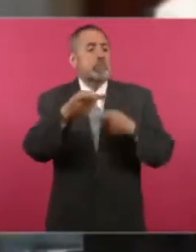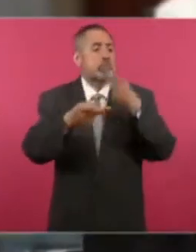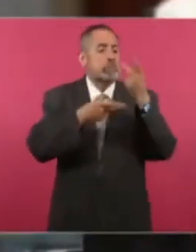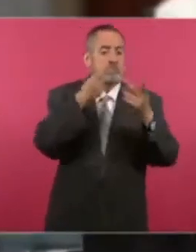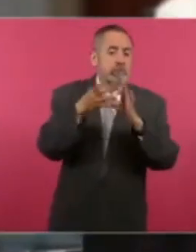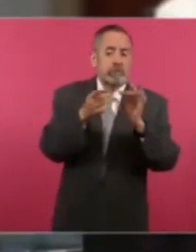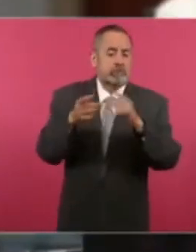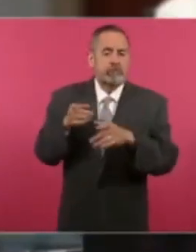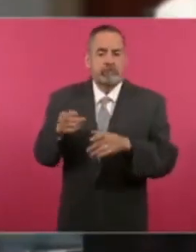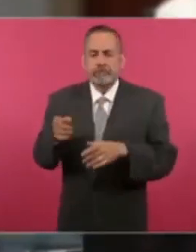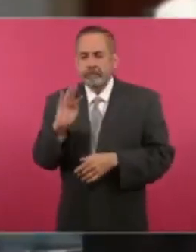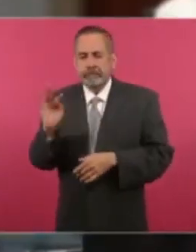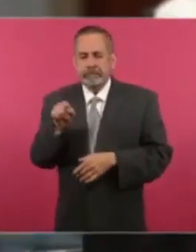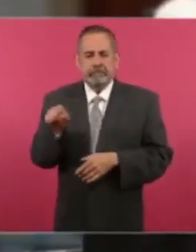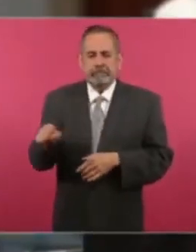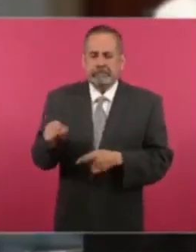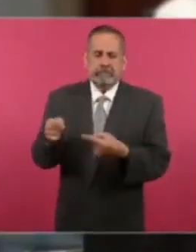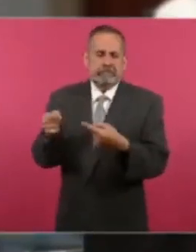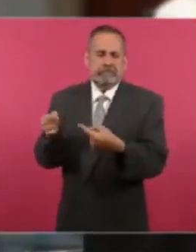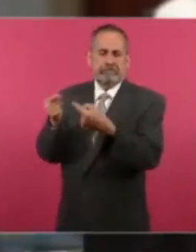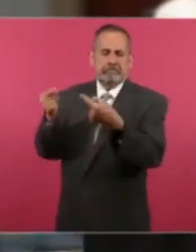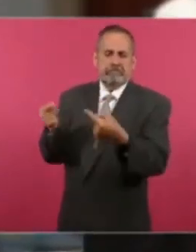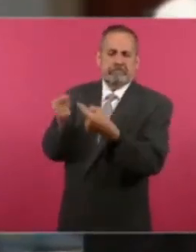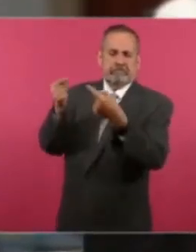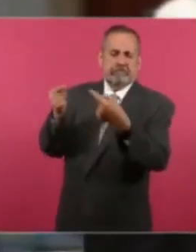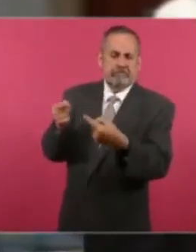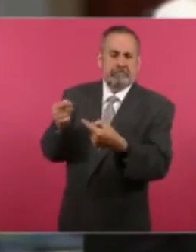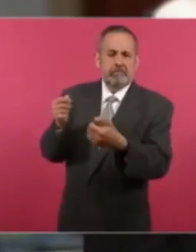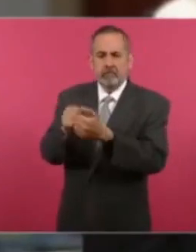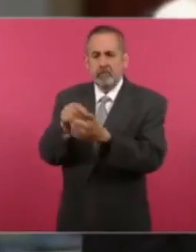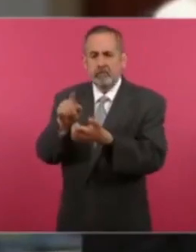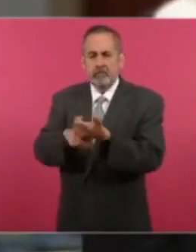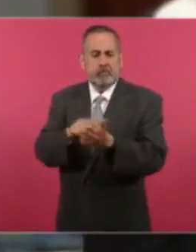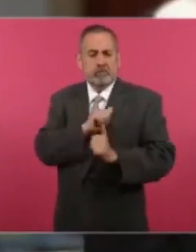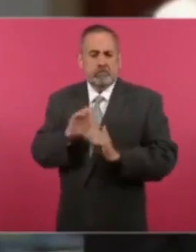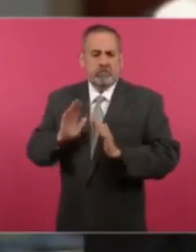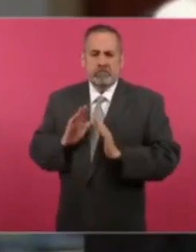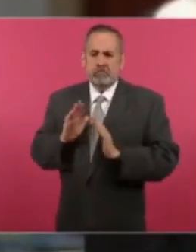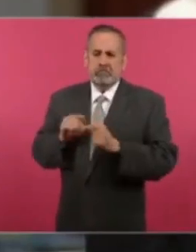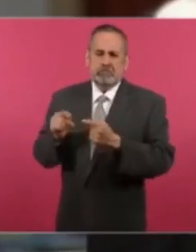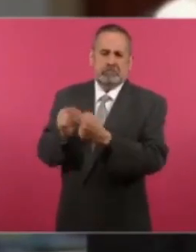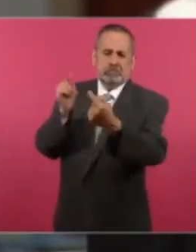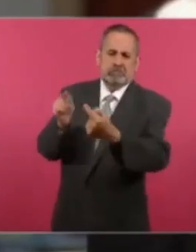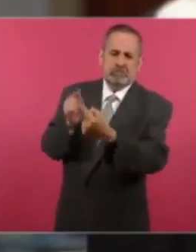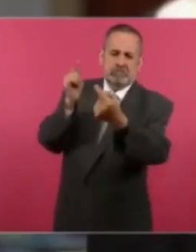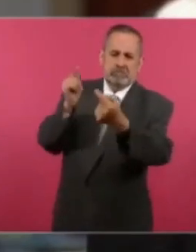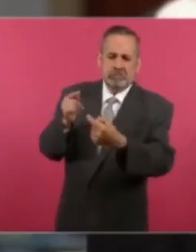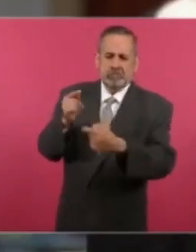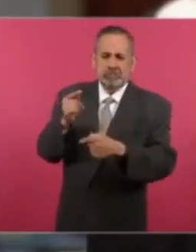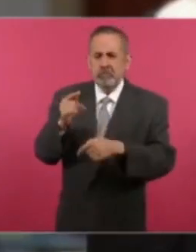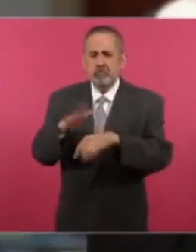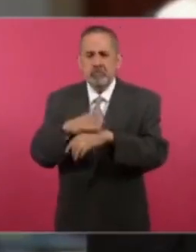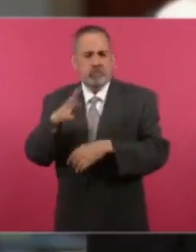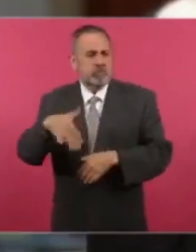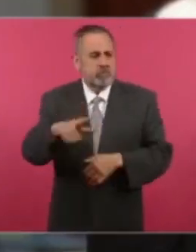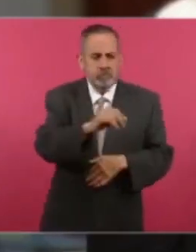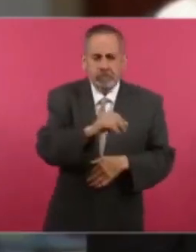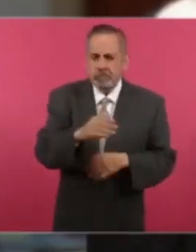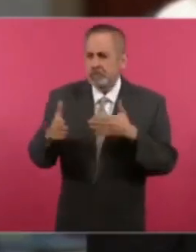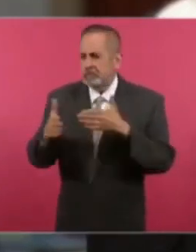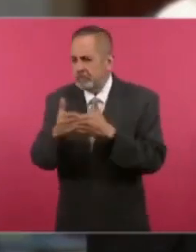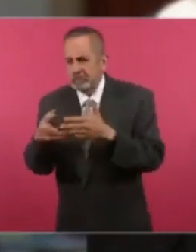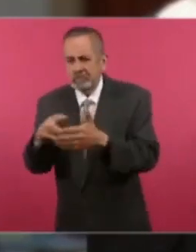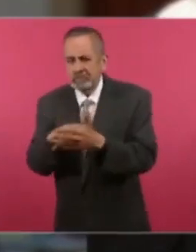están manejando de que pudo tener diferencias con militares incluso por cuestiones de búsqueda de desaparición?